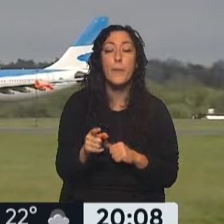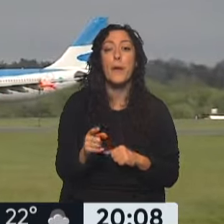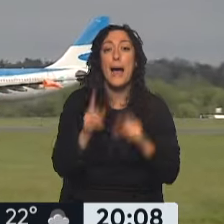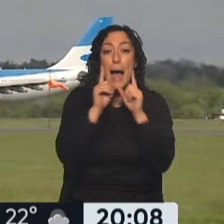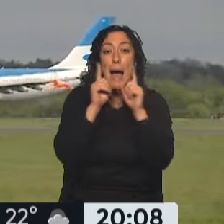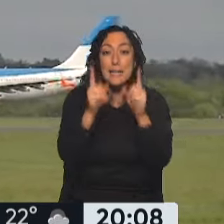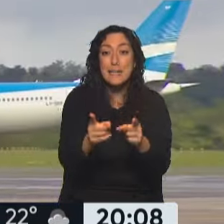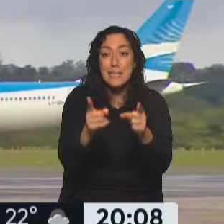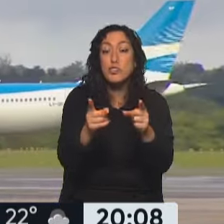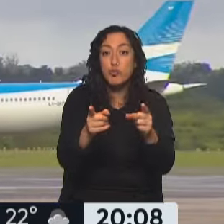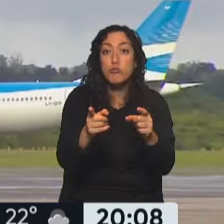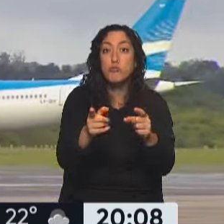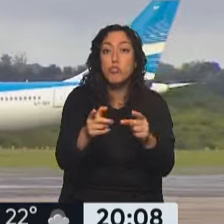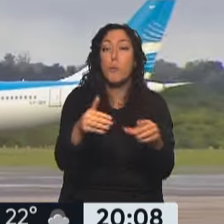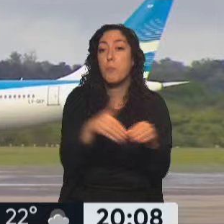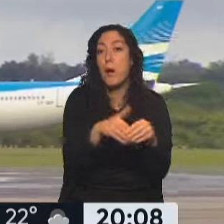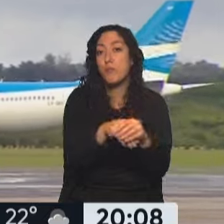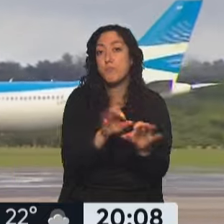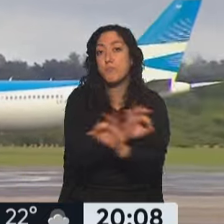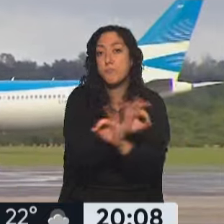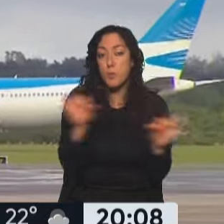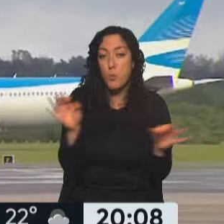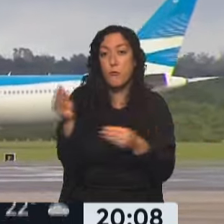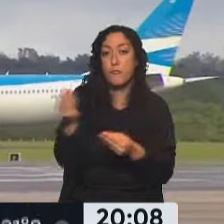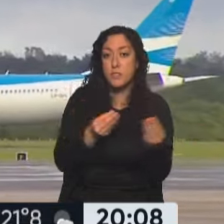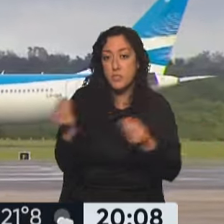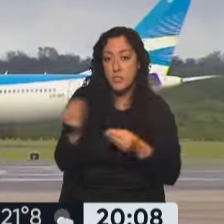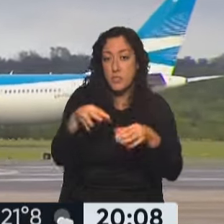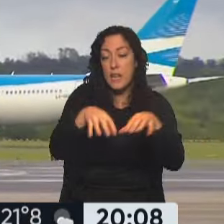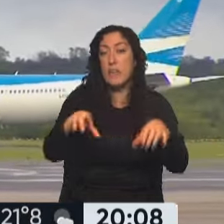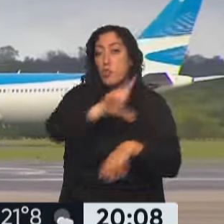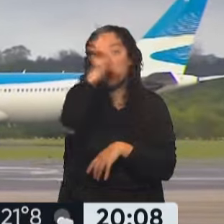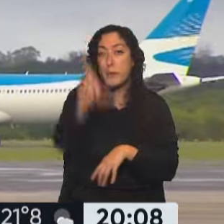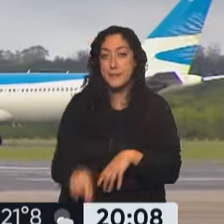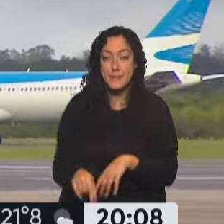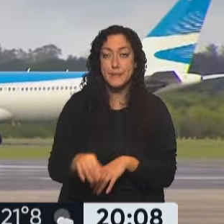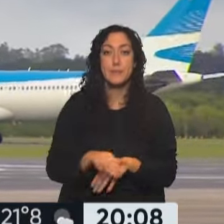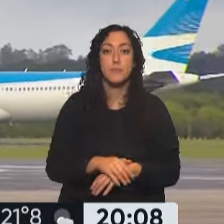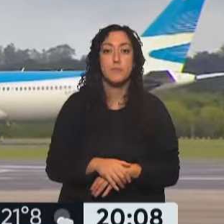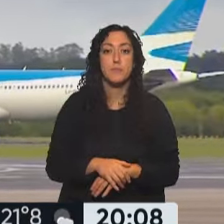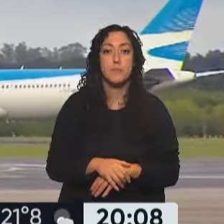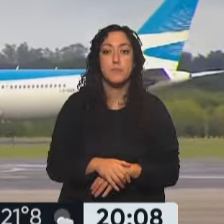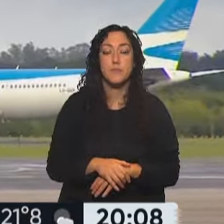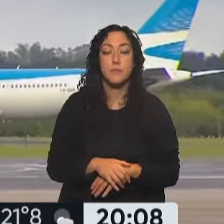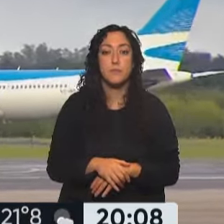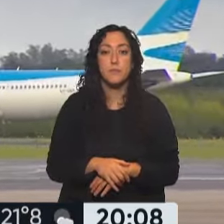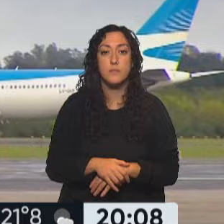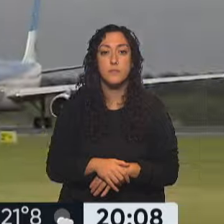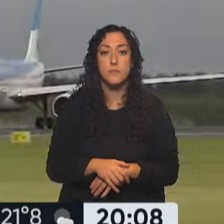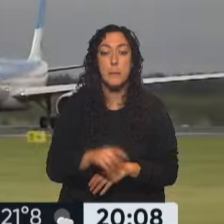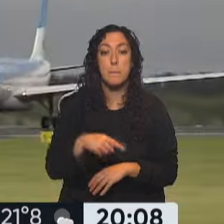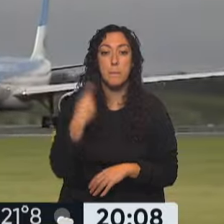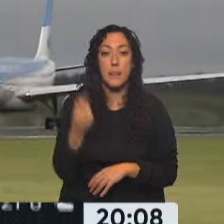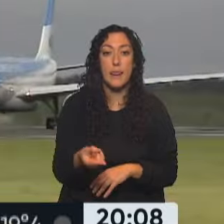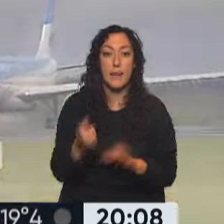atención en ninguna entidad financiera del país. Bueno, hasta aquí lo que va a suceder en el día de